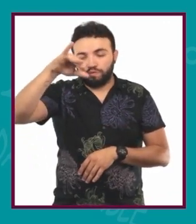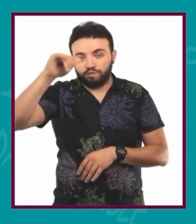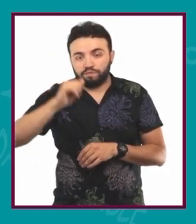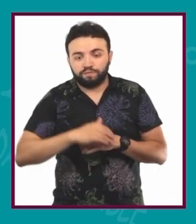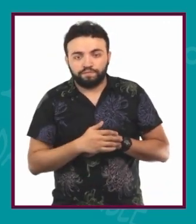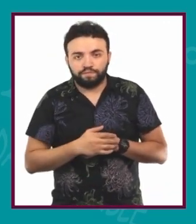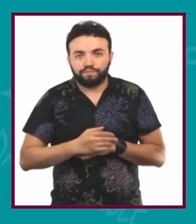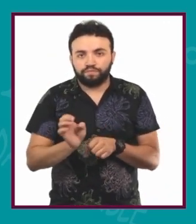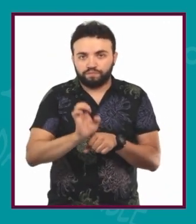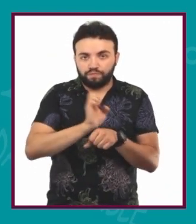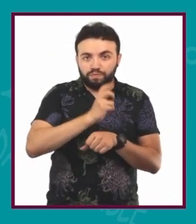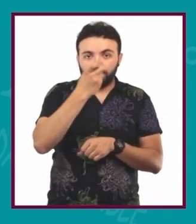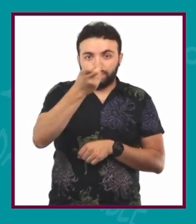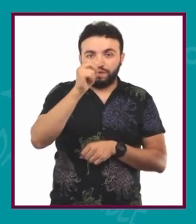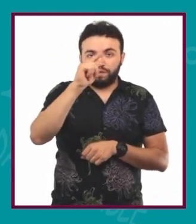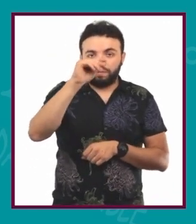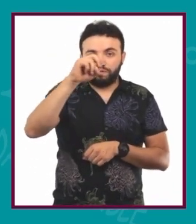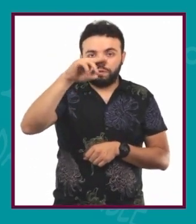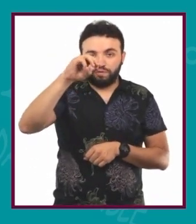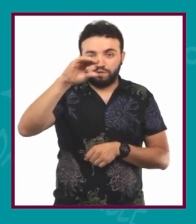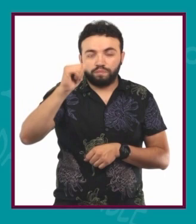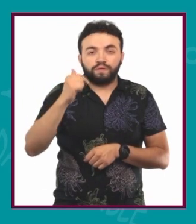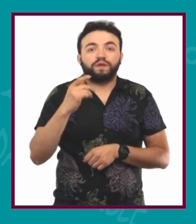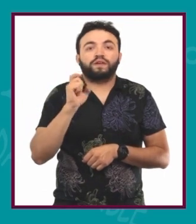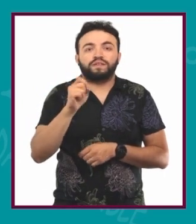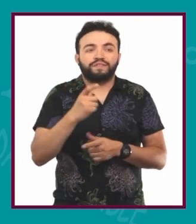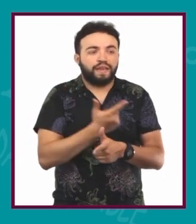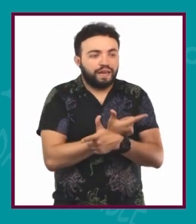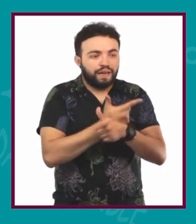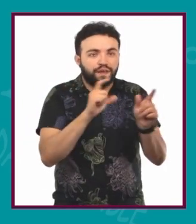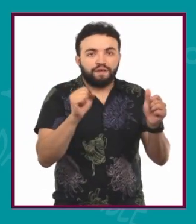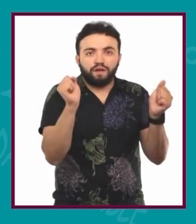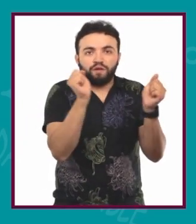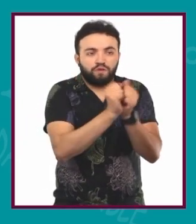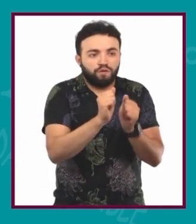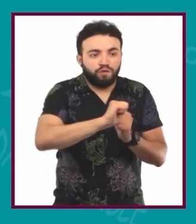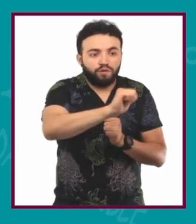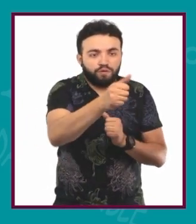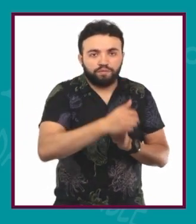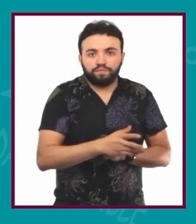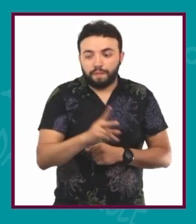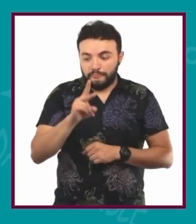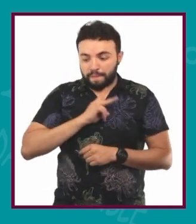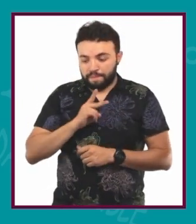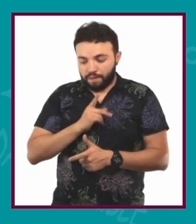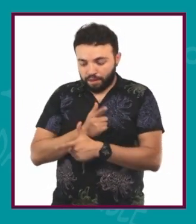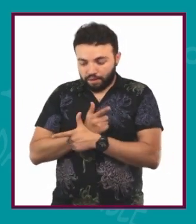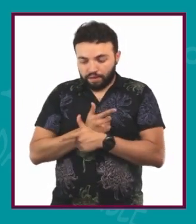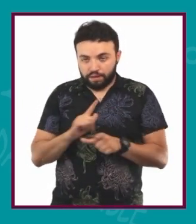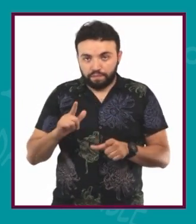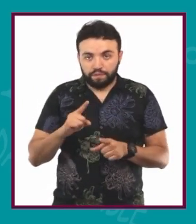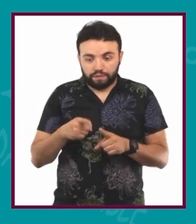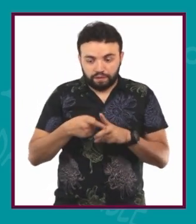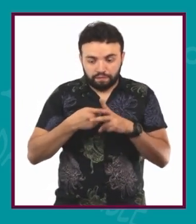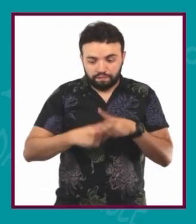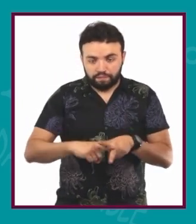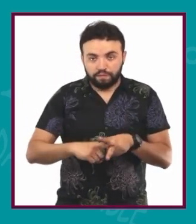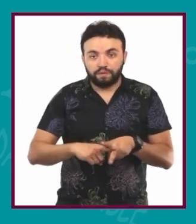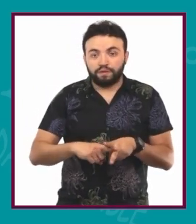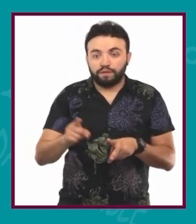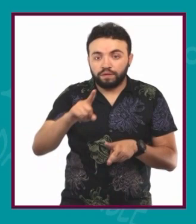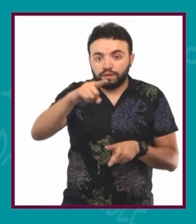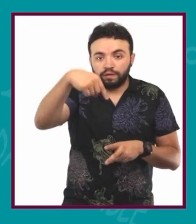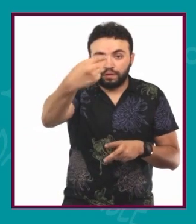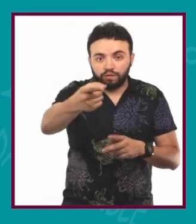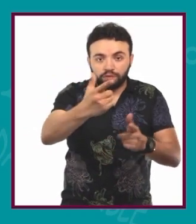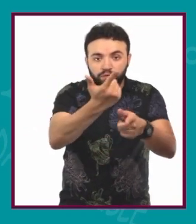es esa libertad con otros. Mi libertad empieza donde empieza la del otro. Empezamos igual. Cuando